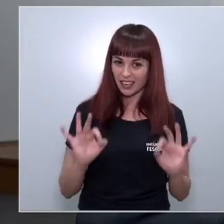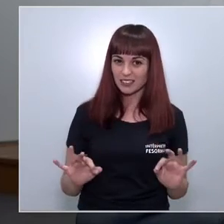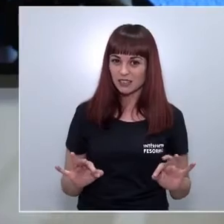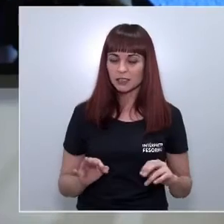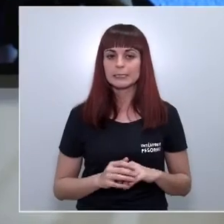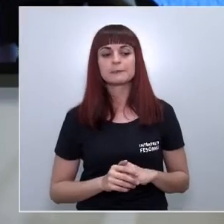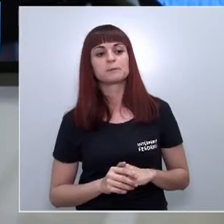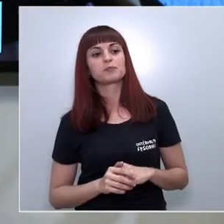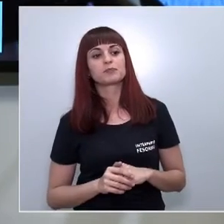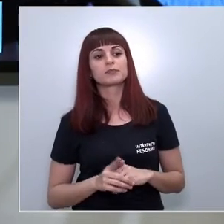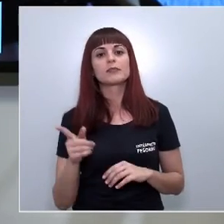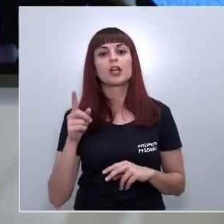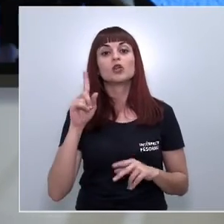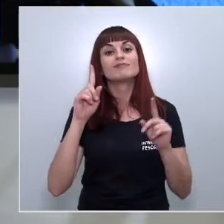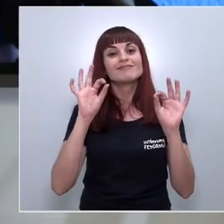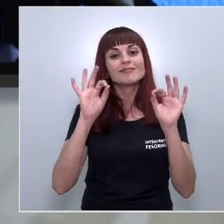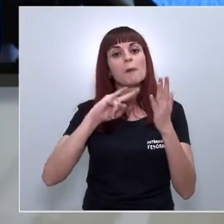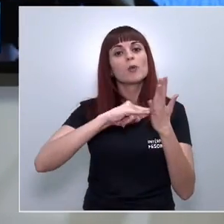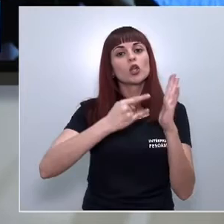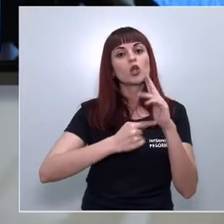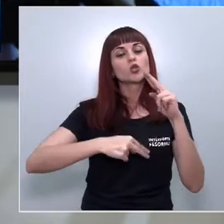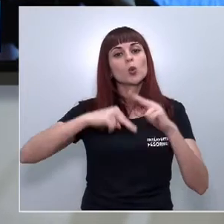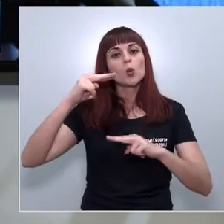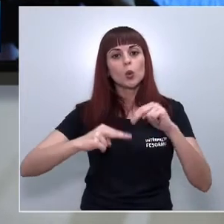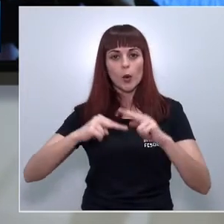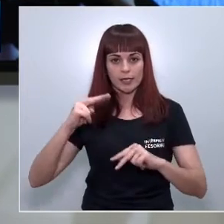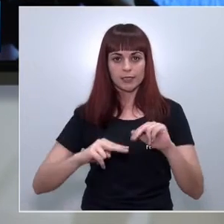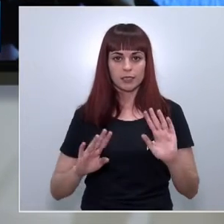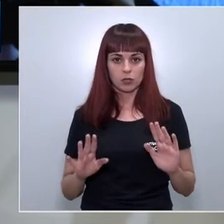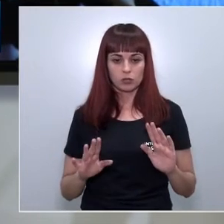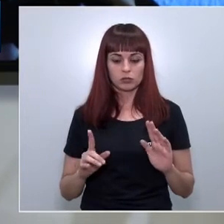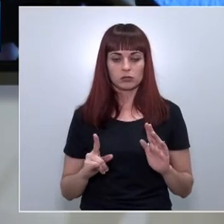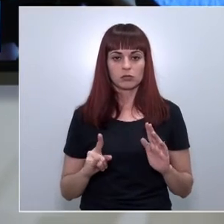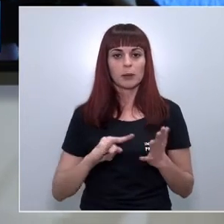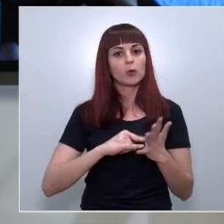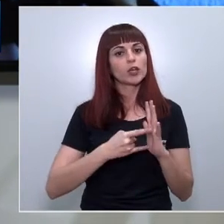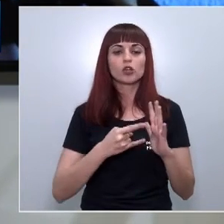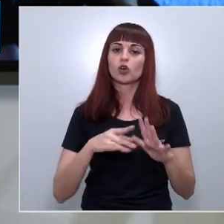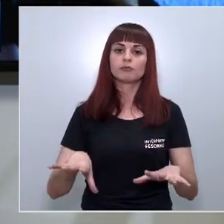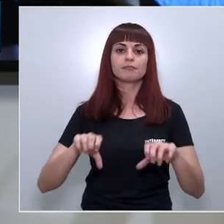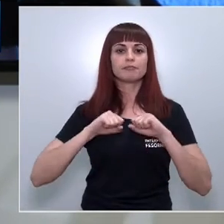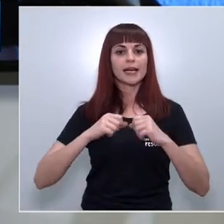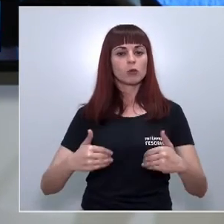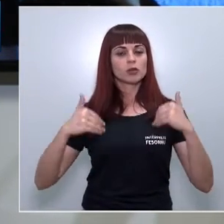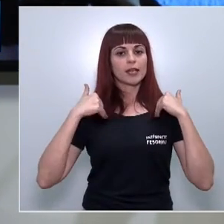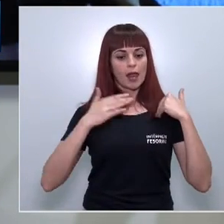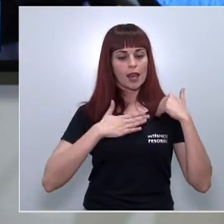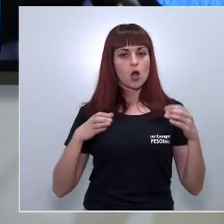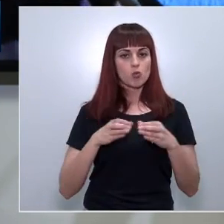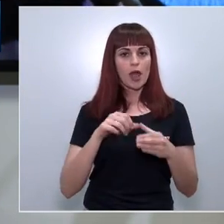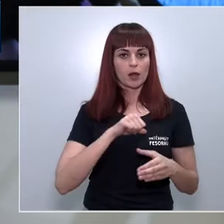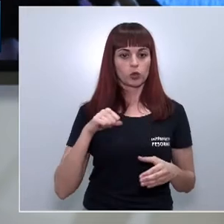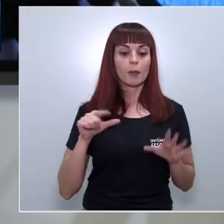De los proyectos urbanísticos o sea lo que es el planamiento general sigue siendo la comunidad autónoma la que lleve a cabo la evaluación ambiental de ese plan general